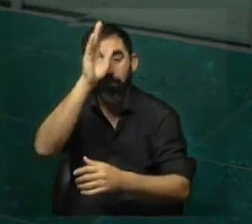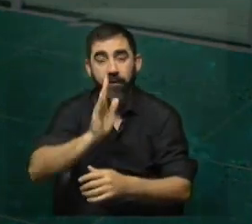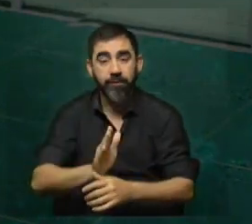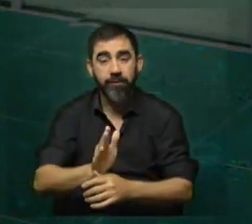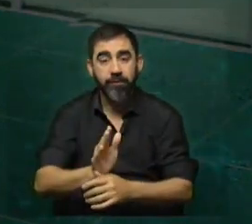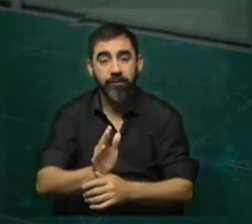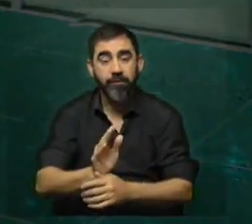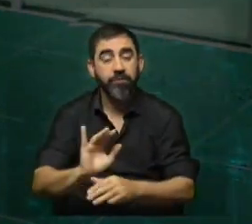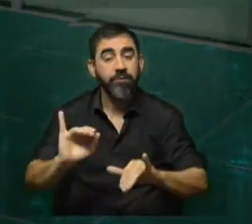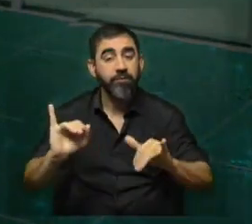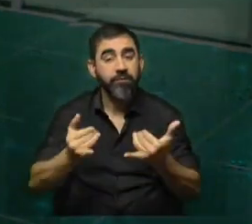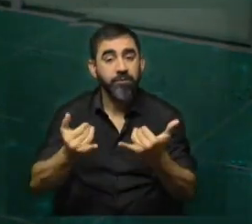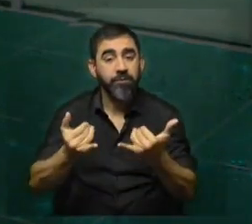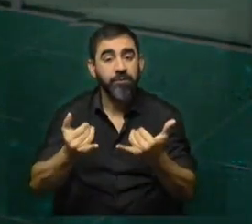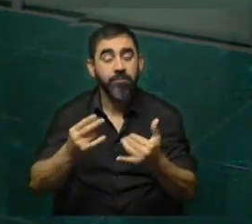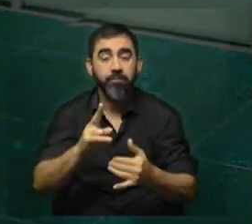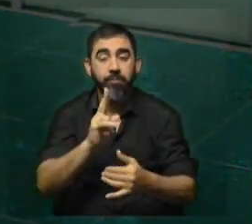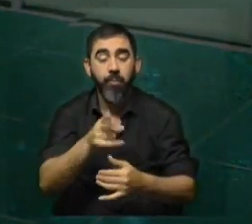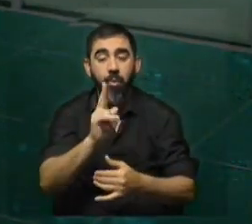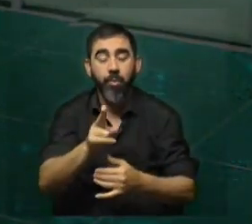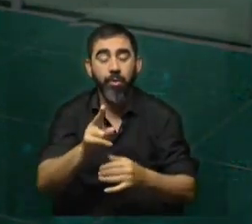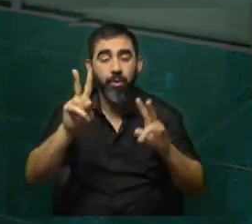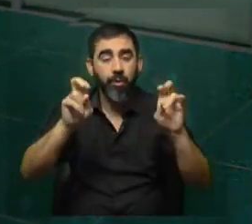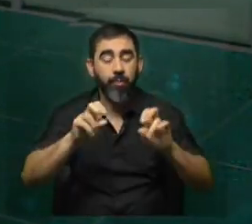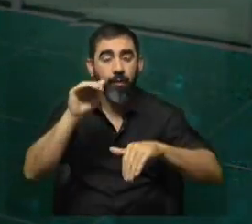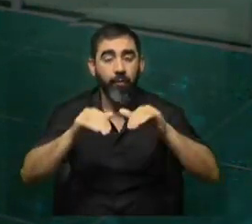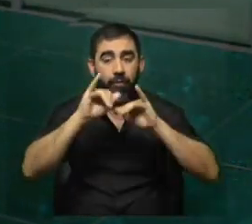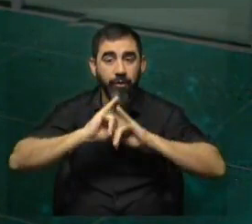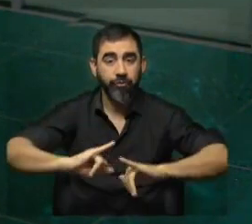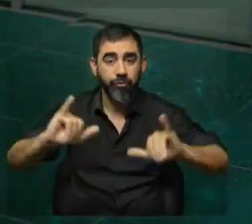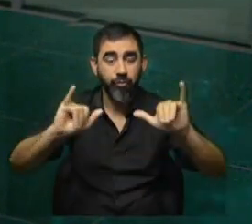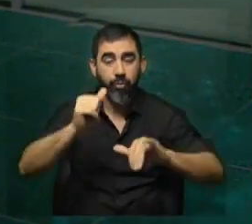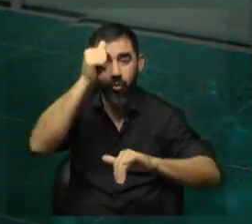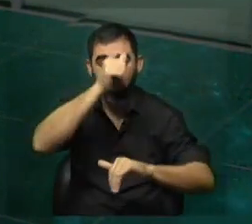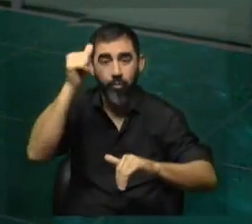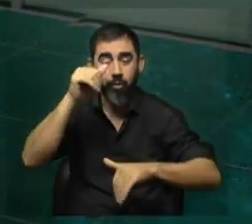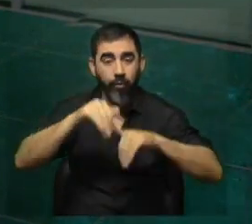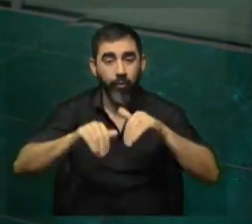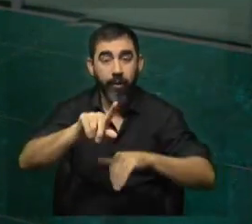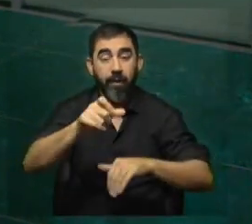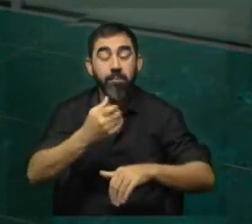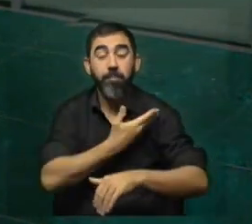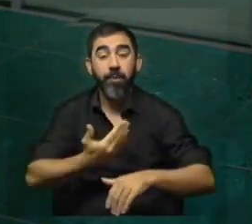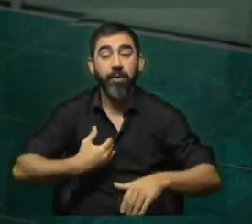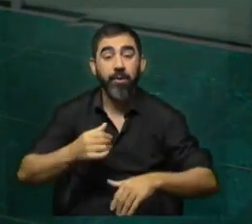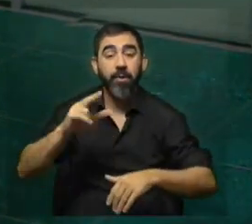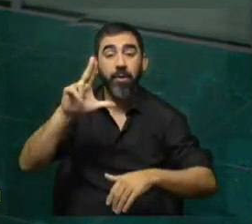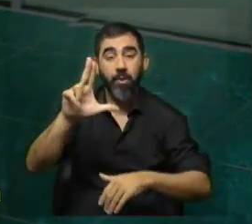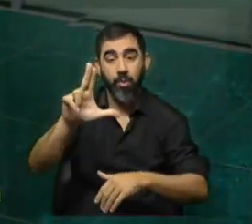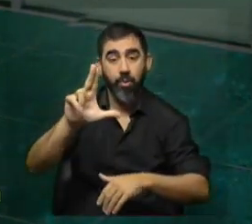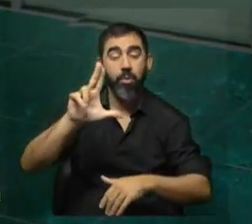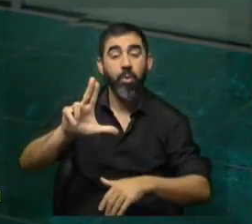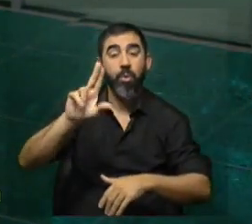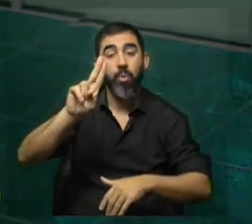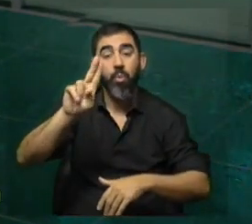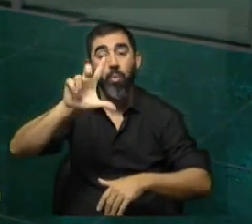porque ya comenzó la veda electoral de cara a las elecciones del domingo, donde el expresidente Luis Ignacio Lula da Silva